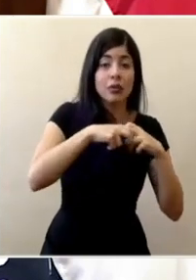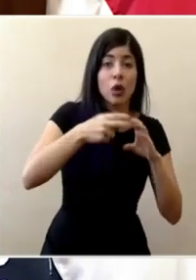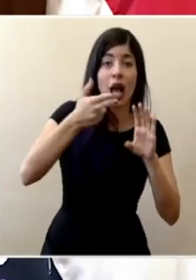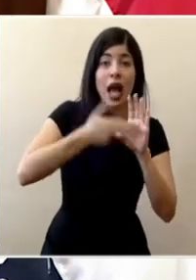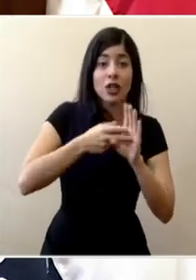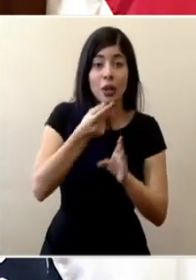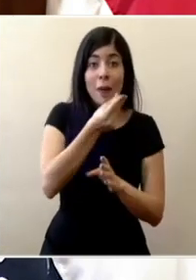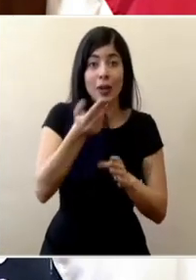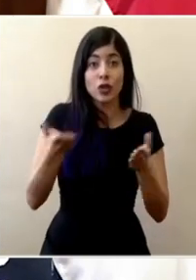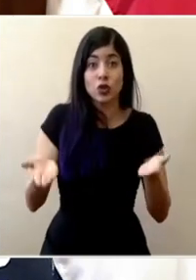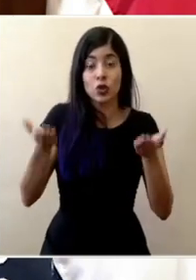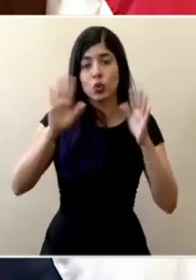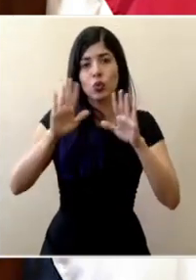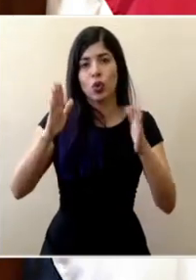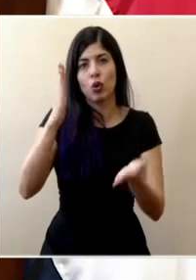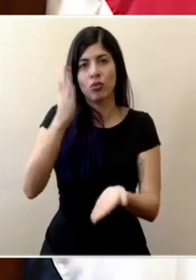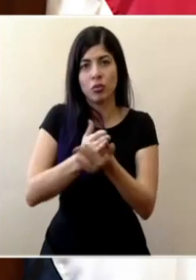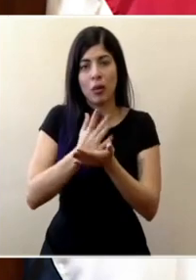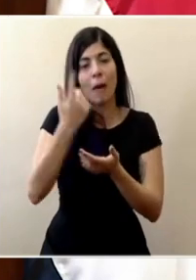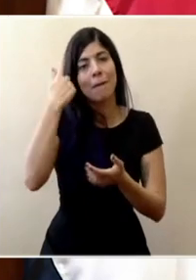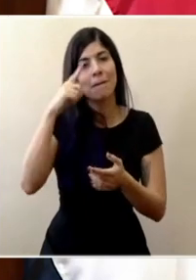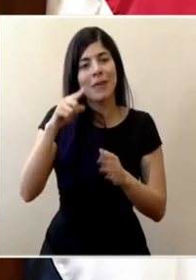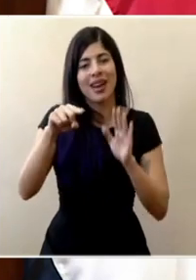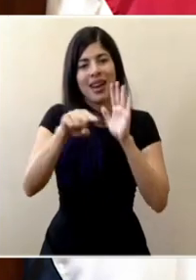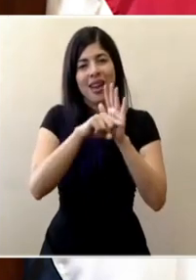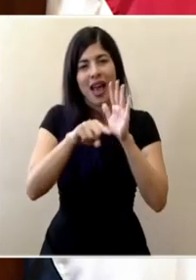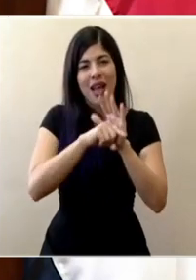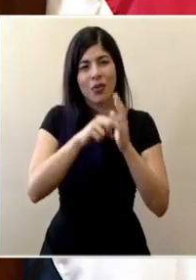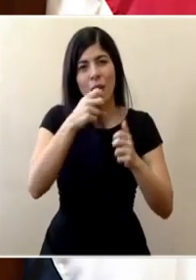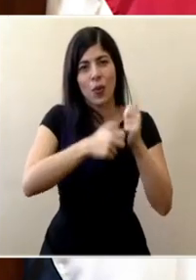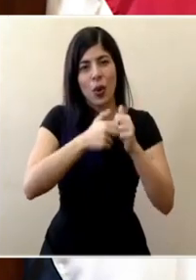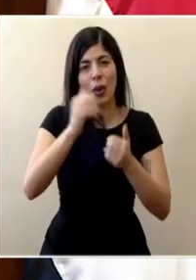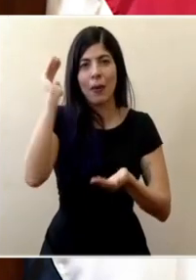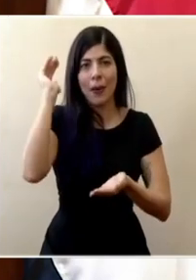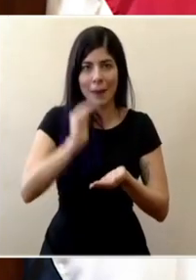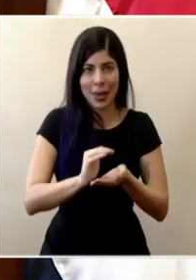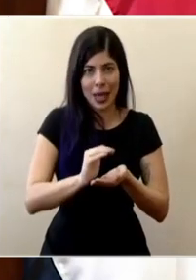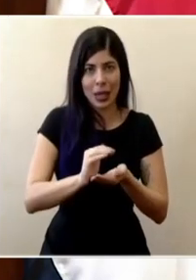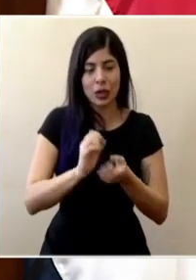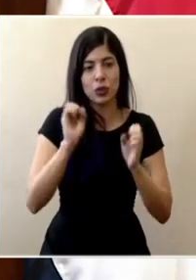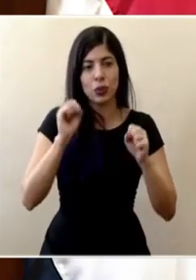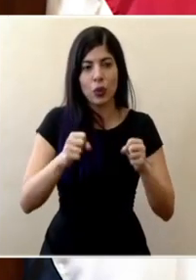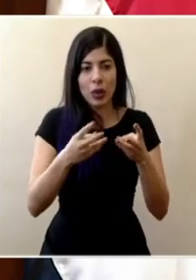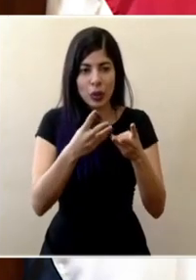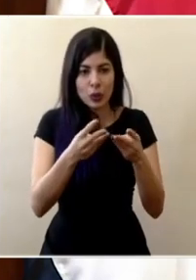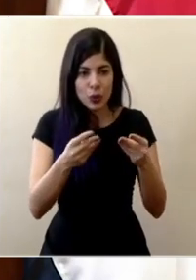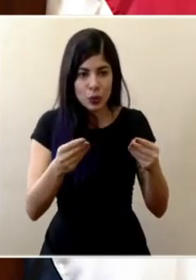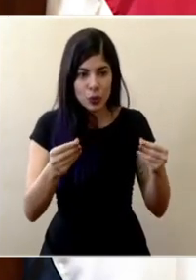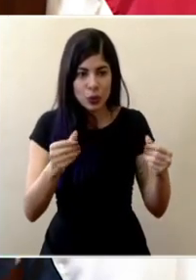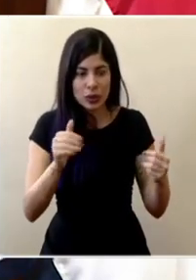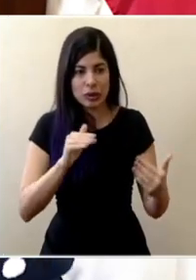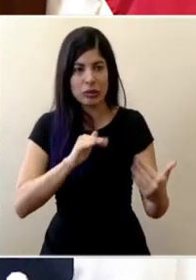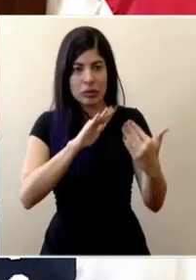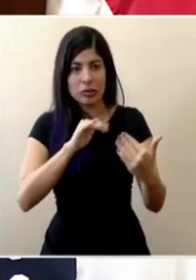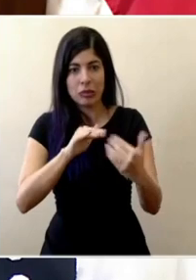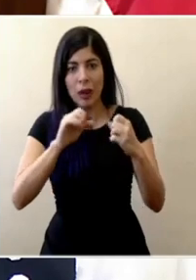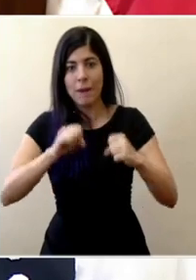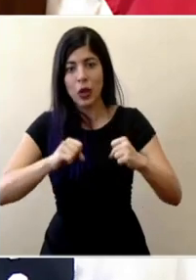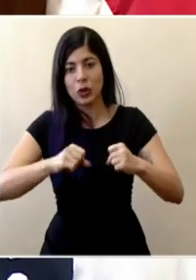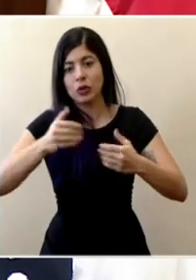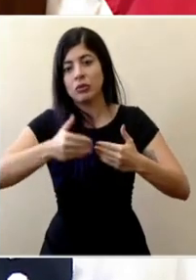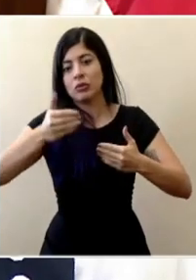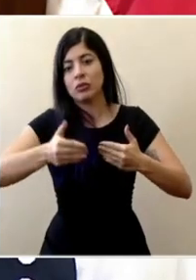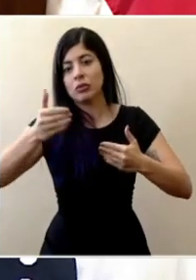combustible para poder disminuir los efectos negativos de esta crisis sanitaria y poder paliar y mitigar los eventuales impactos